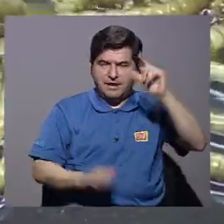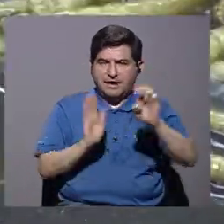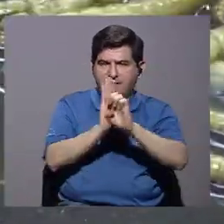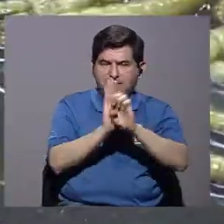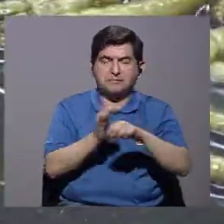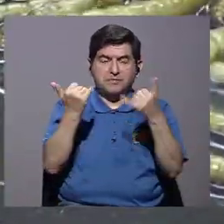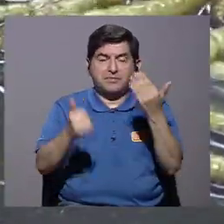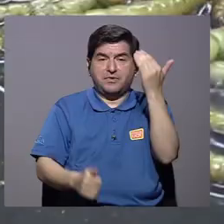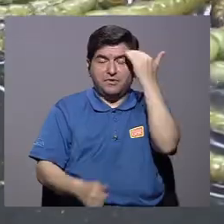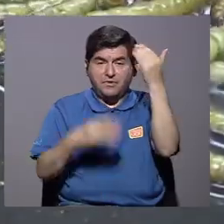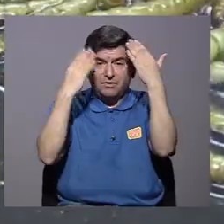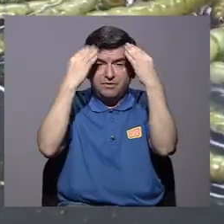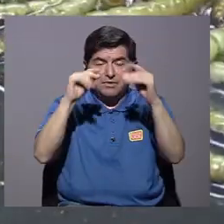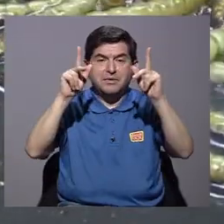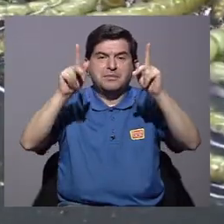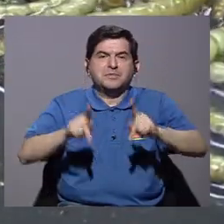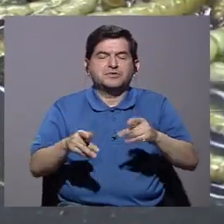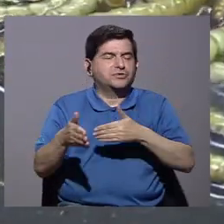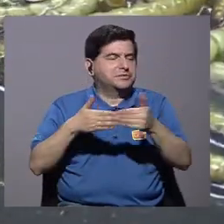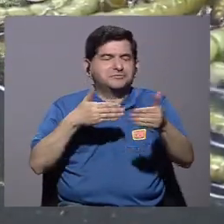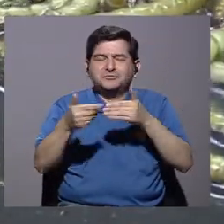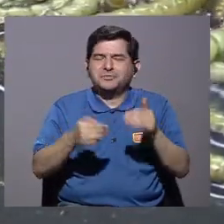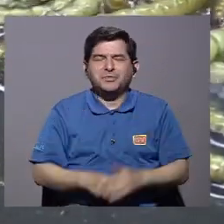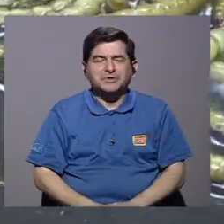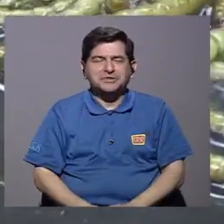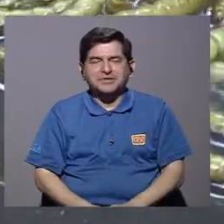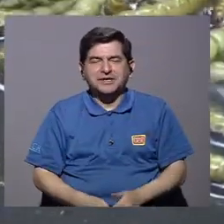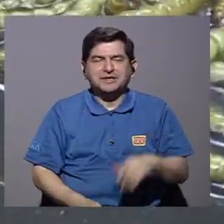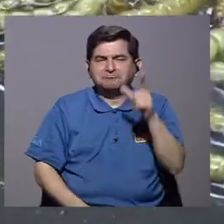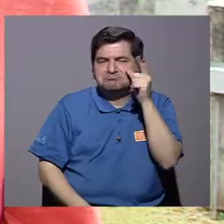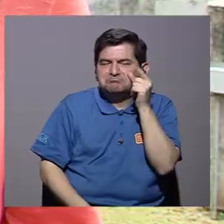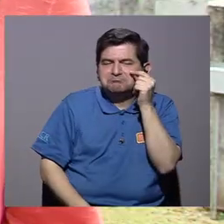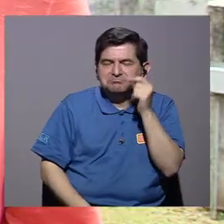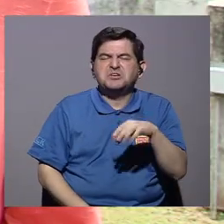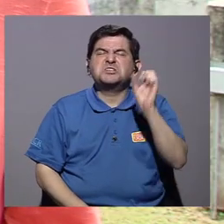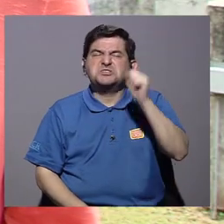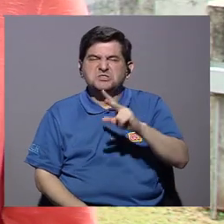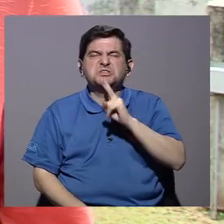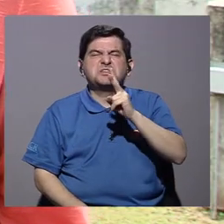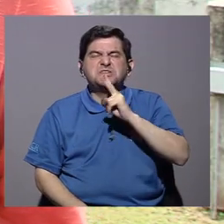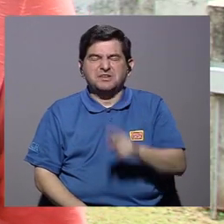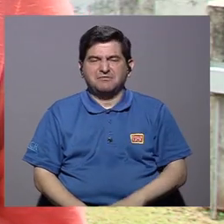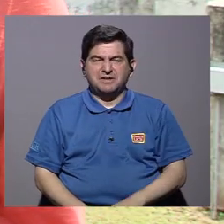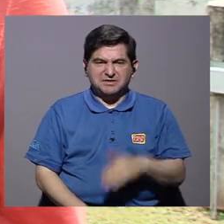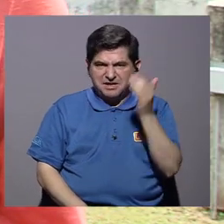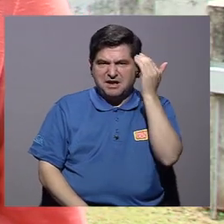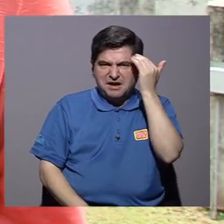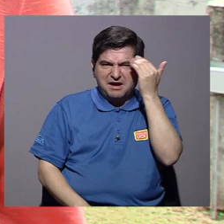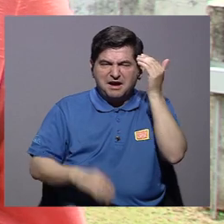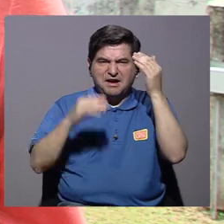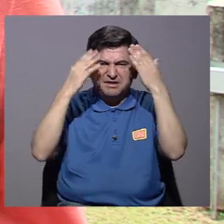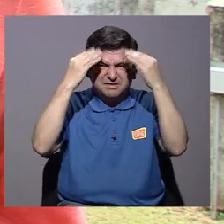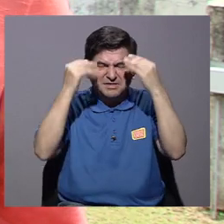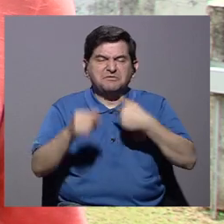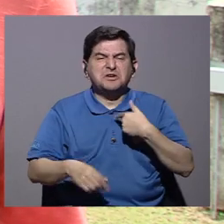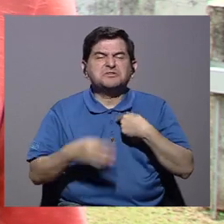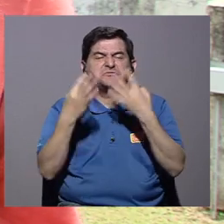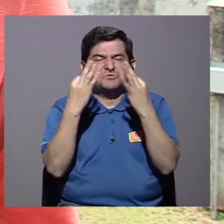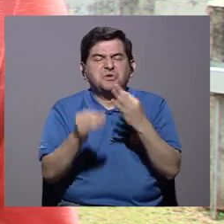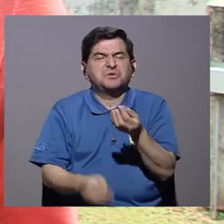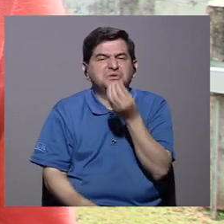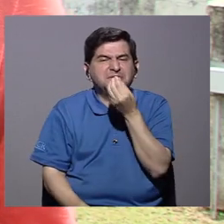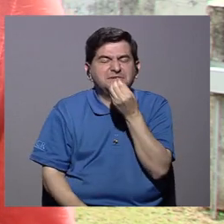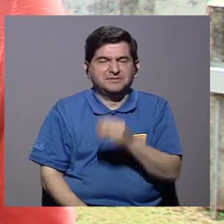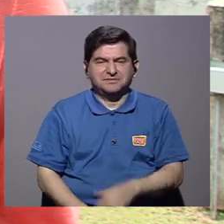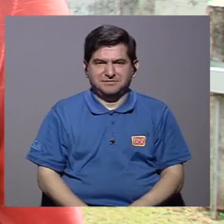de proteína como la carne de res. Y ya sabiendo esta información la gente tiene todavía un poquito más de curiosidad también. dice, bueno, sí, la verdad es que